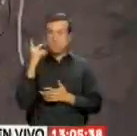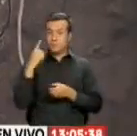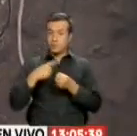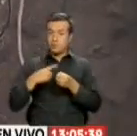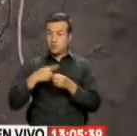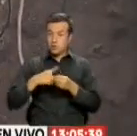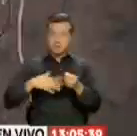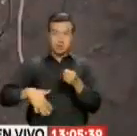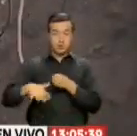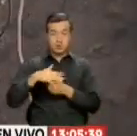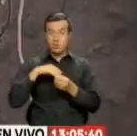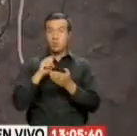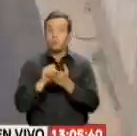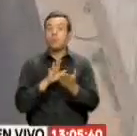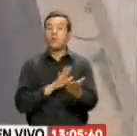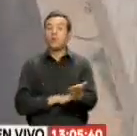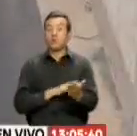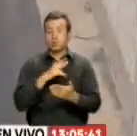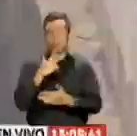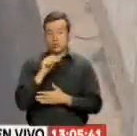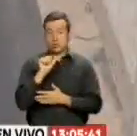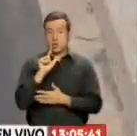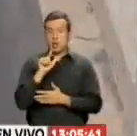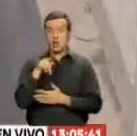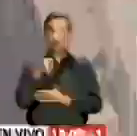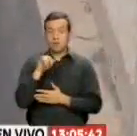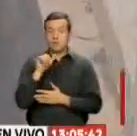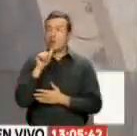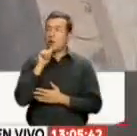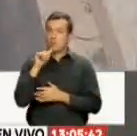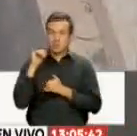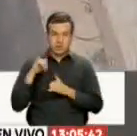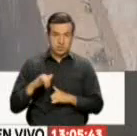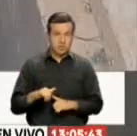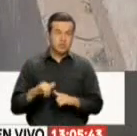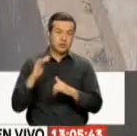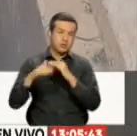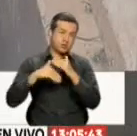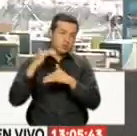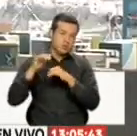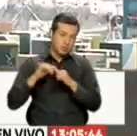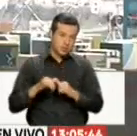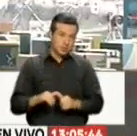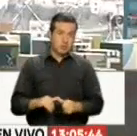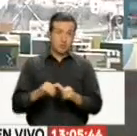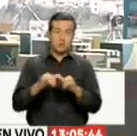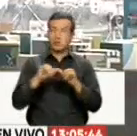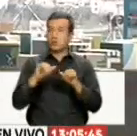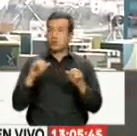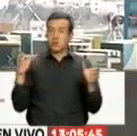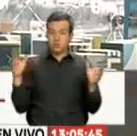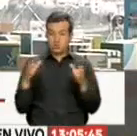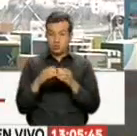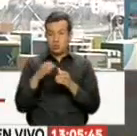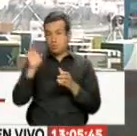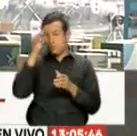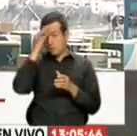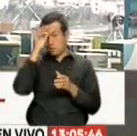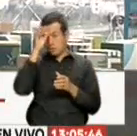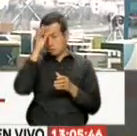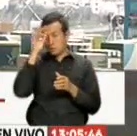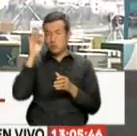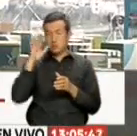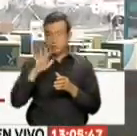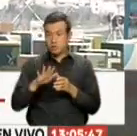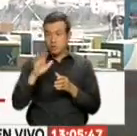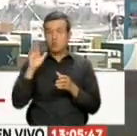Quito, se trabaja en proyectos como Chalpi para asegurar el suministro para las próximas décadas. La Agencia Francesa de Desarrollo tiene con EPMAPS,